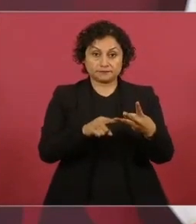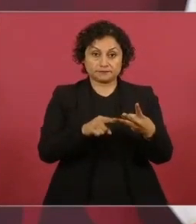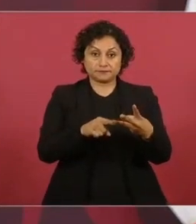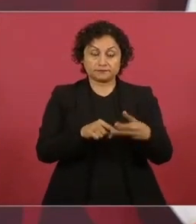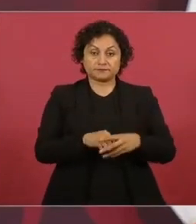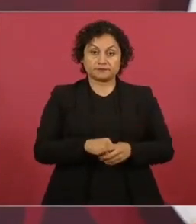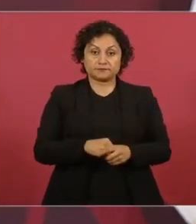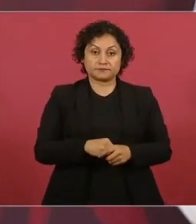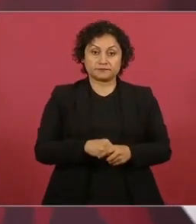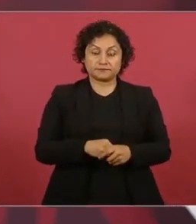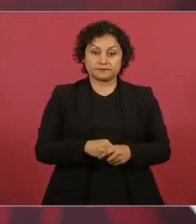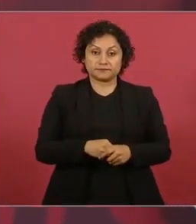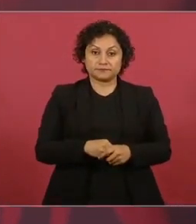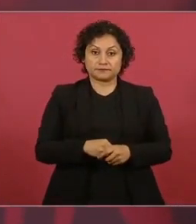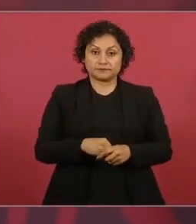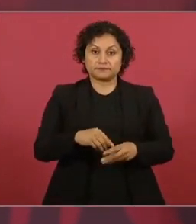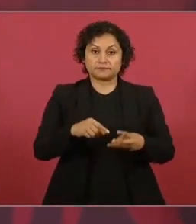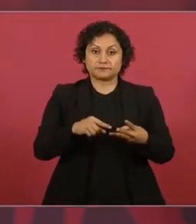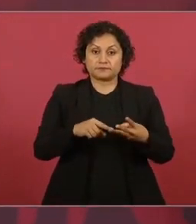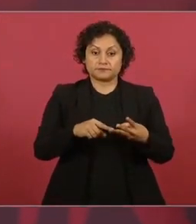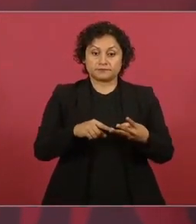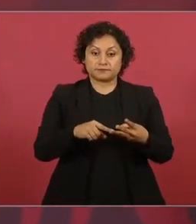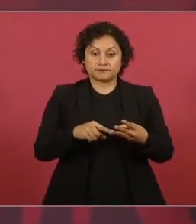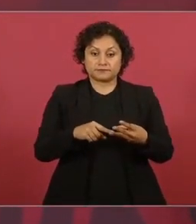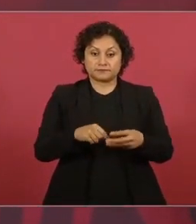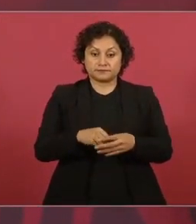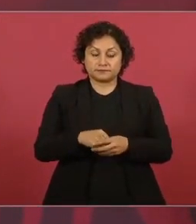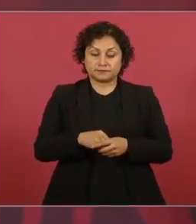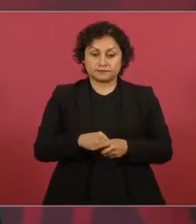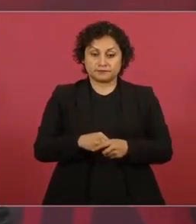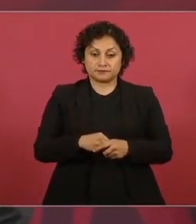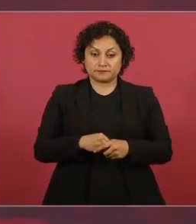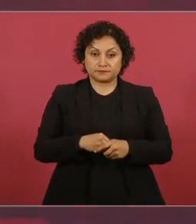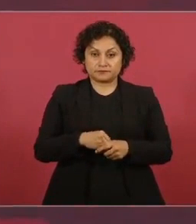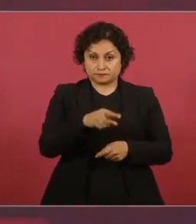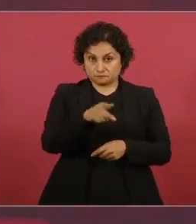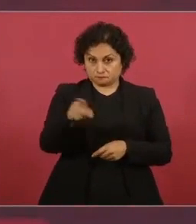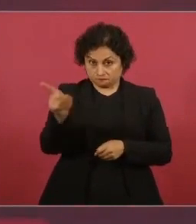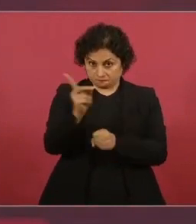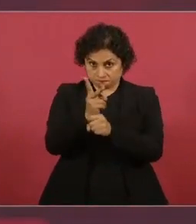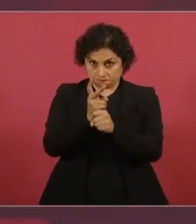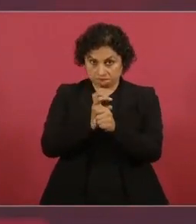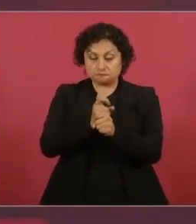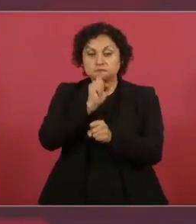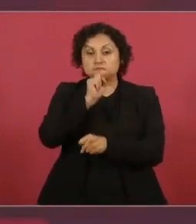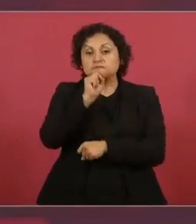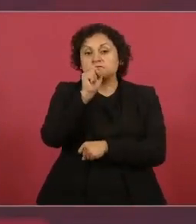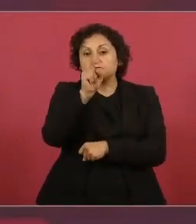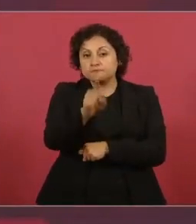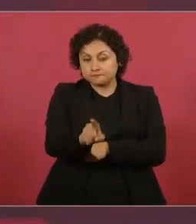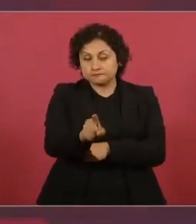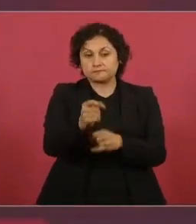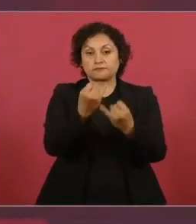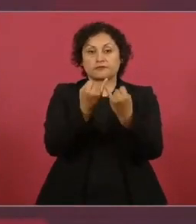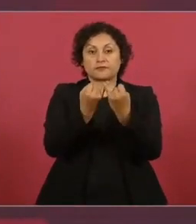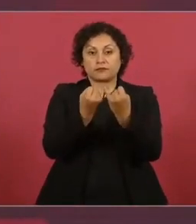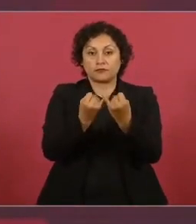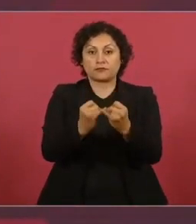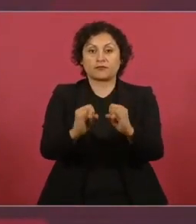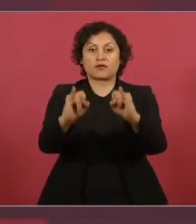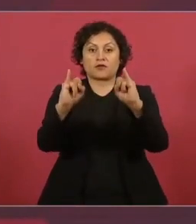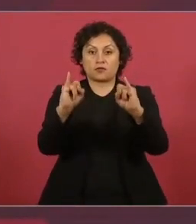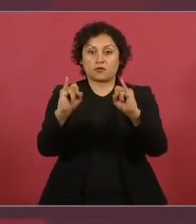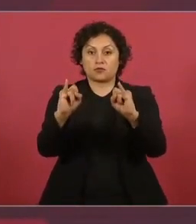la inauguración y están invitados del tren de